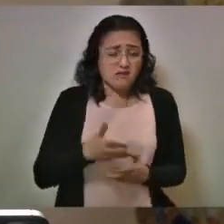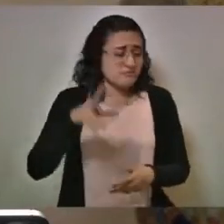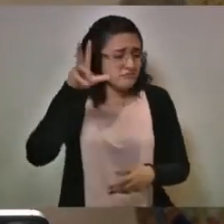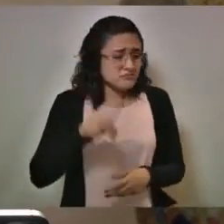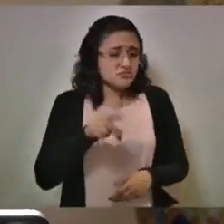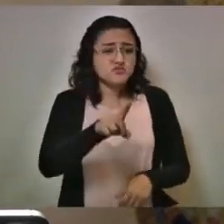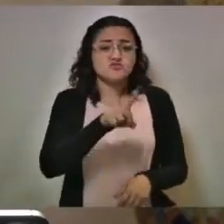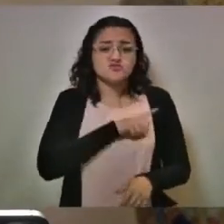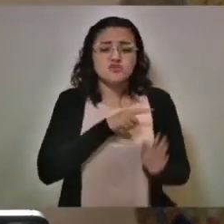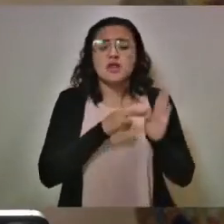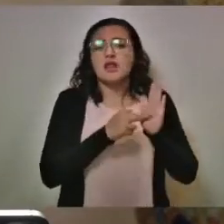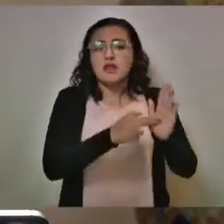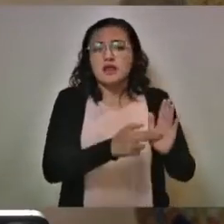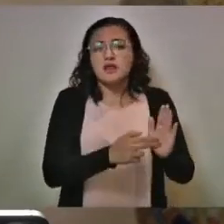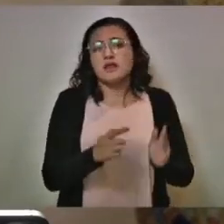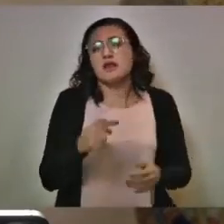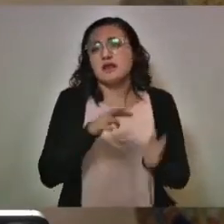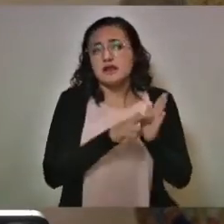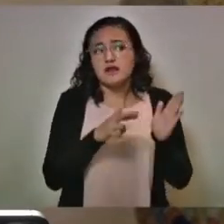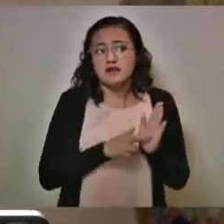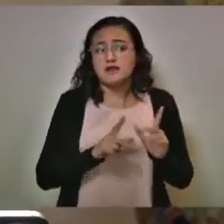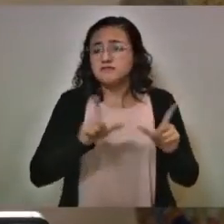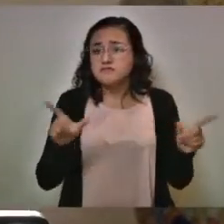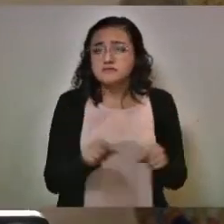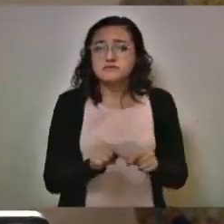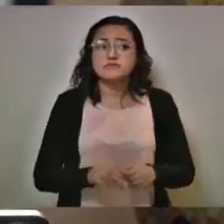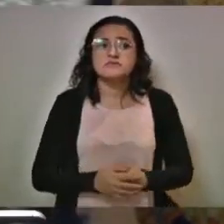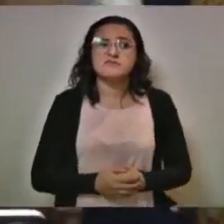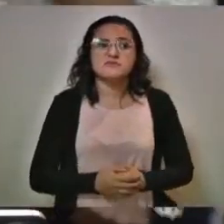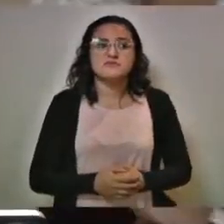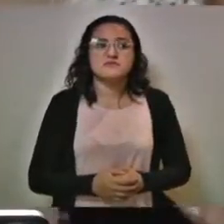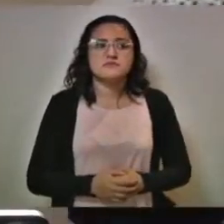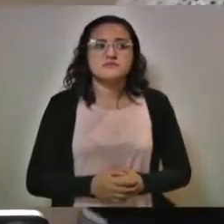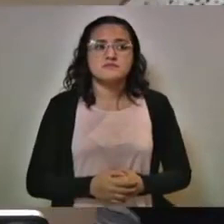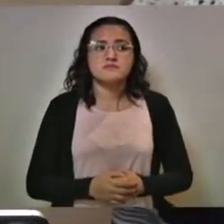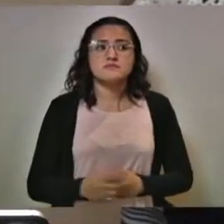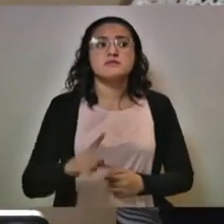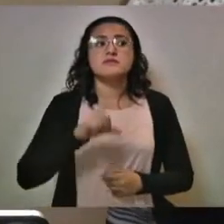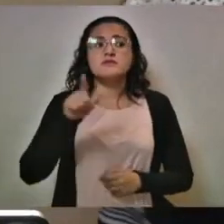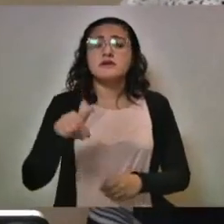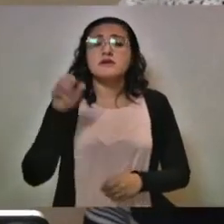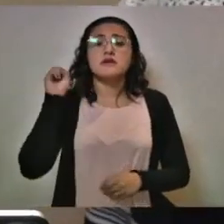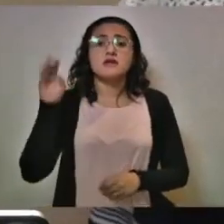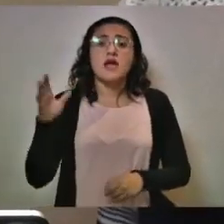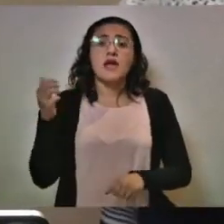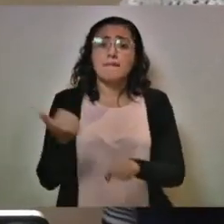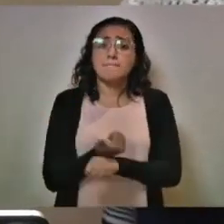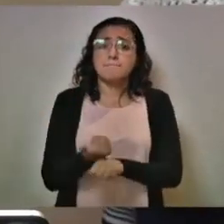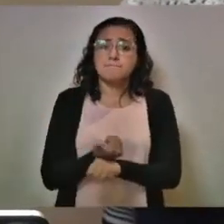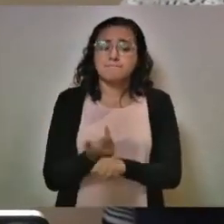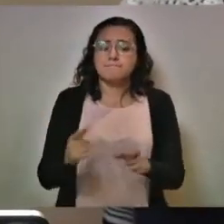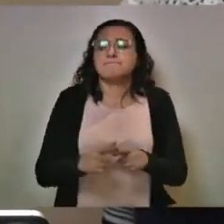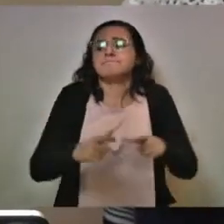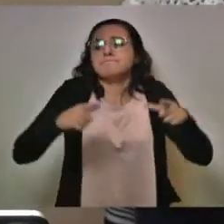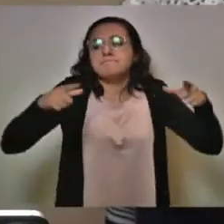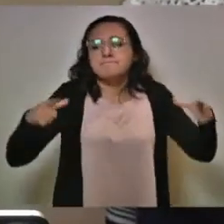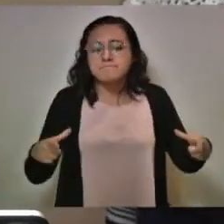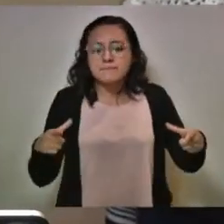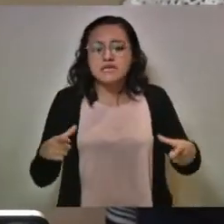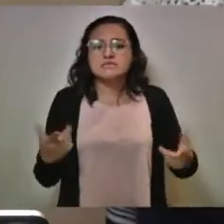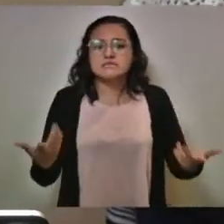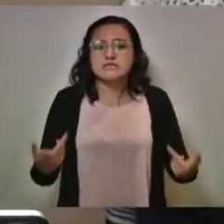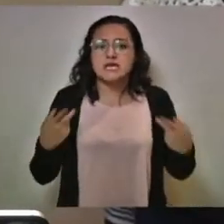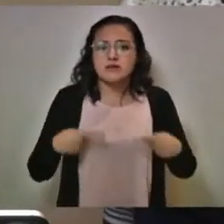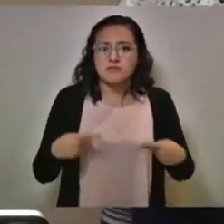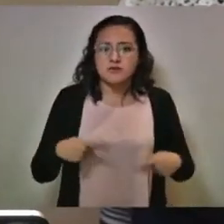solo pone los lineamientos. Sí, en el semáforo amarillo crece el aforo, es